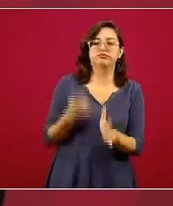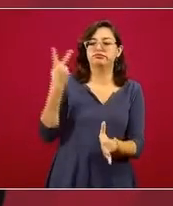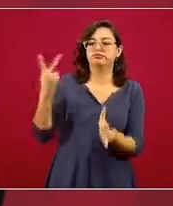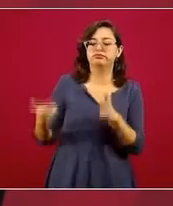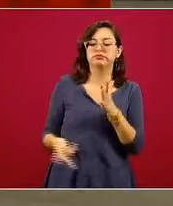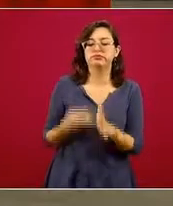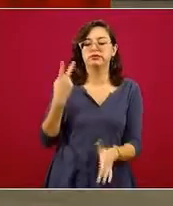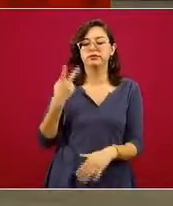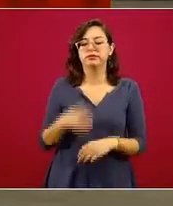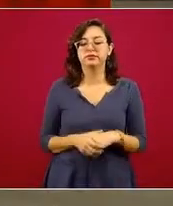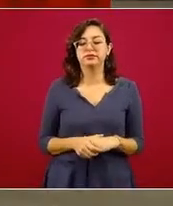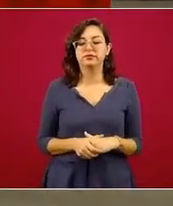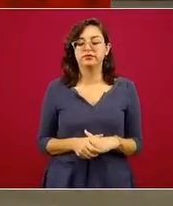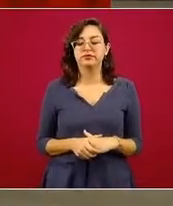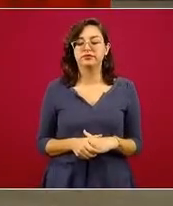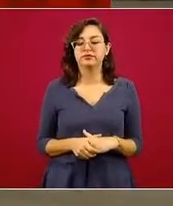planas.